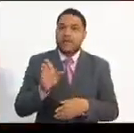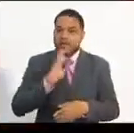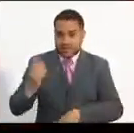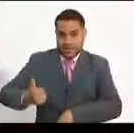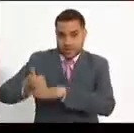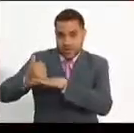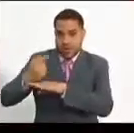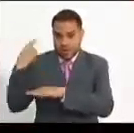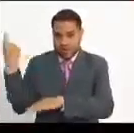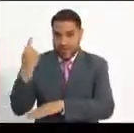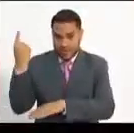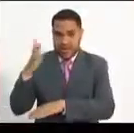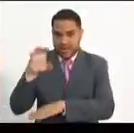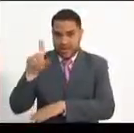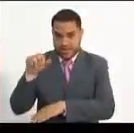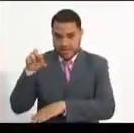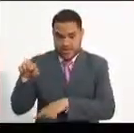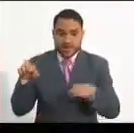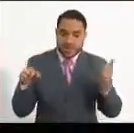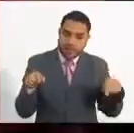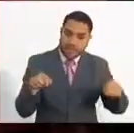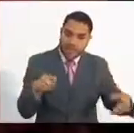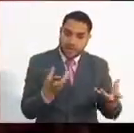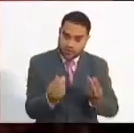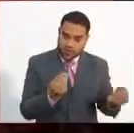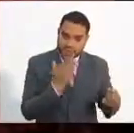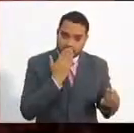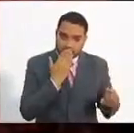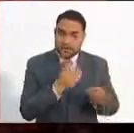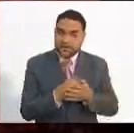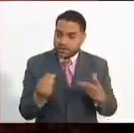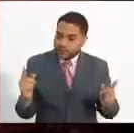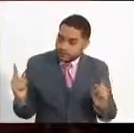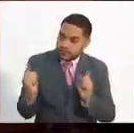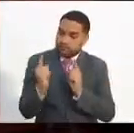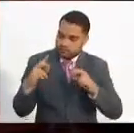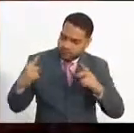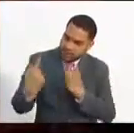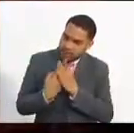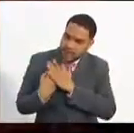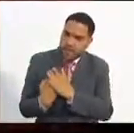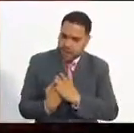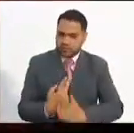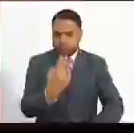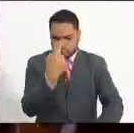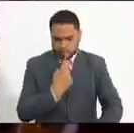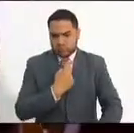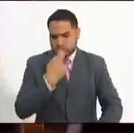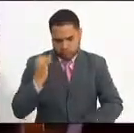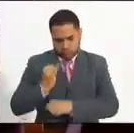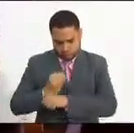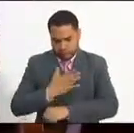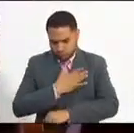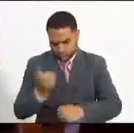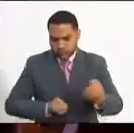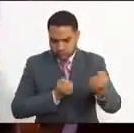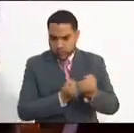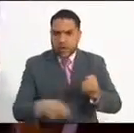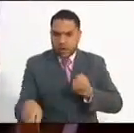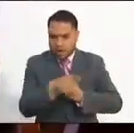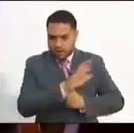se centró en temas de educación como uno de los bloques de derecho, donde se confirma el compromiso institucional de contribuir al